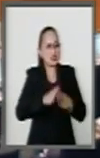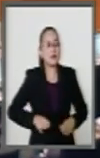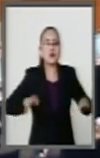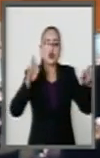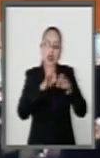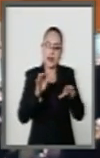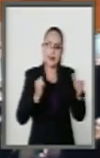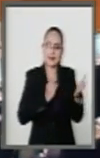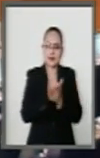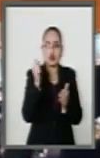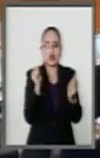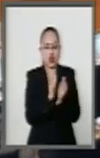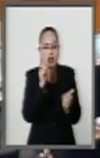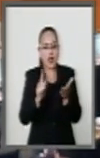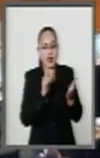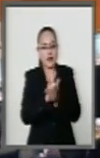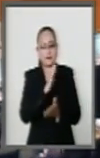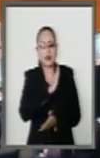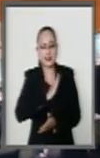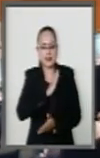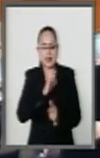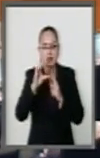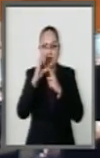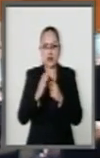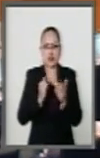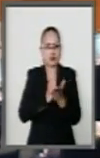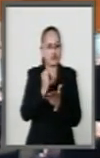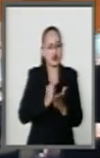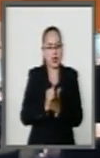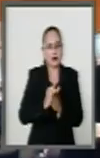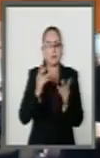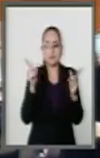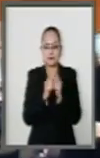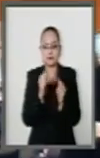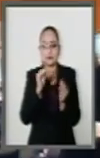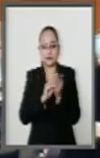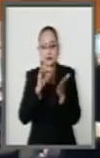con esta ley. Felicidades nuevamente a las comisiones dictaminadoras. Es cuanto, gracias.